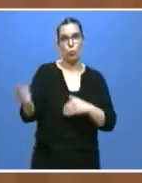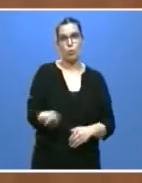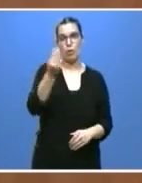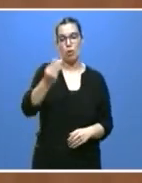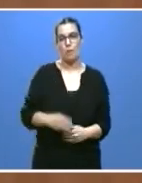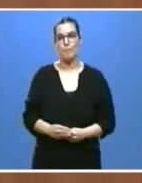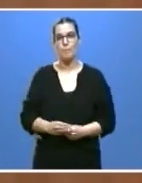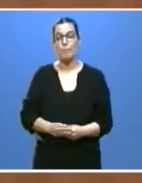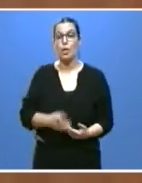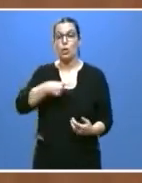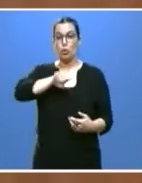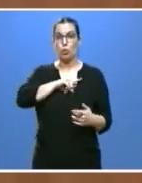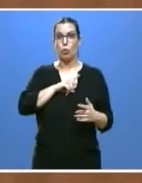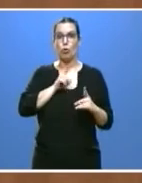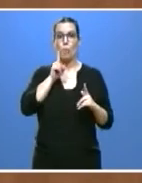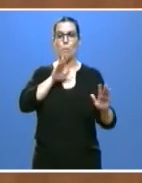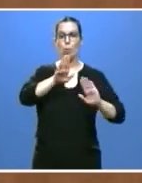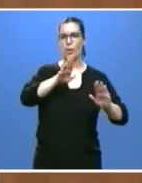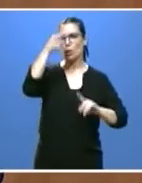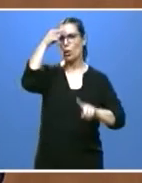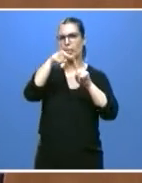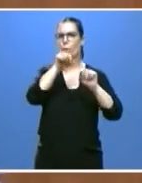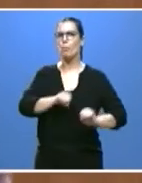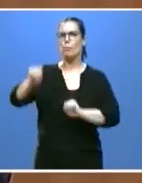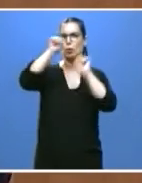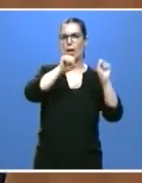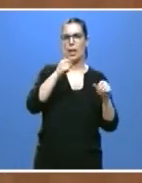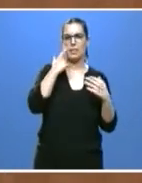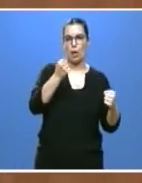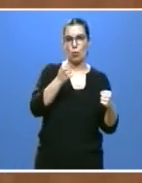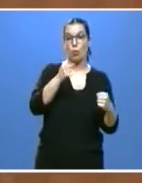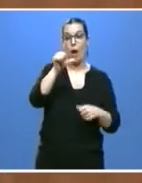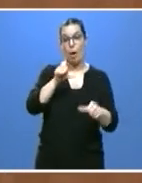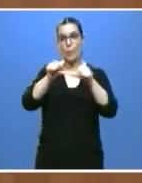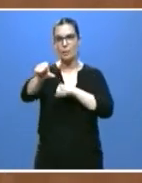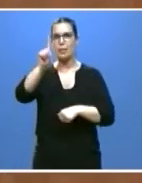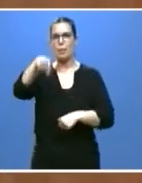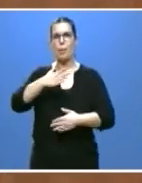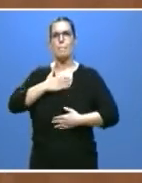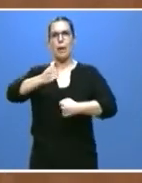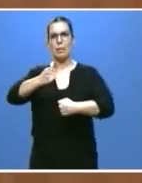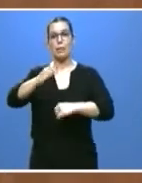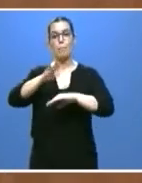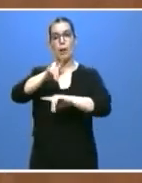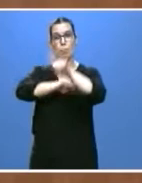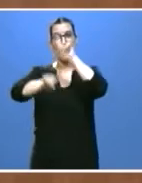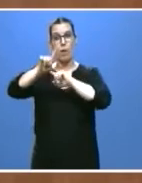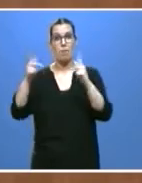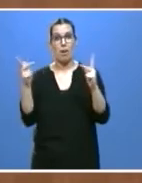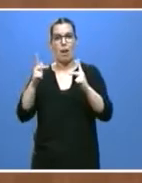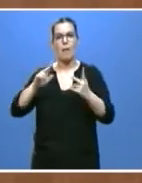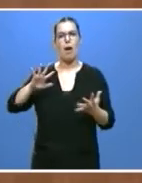prudentes para proteger la salud y vamos a ser valientes para transformar un grave problema, para